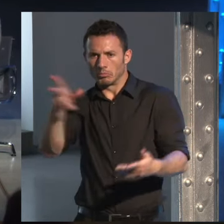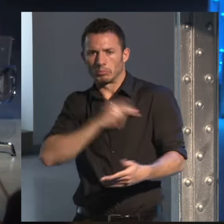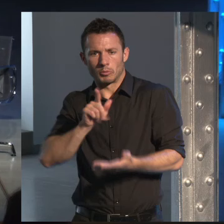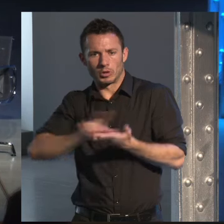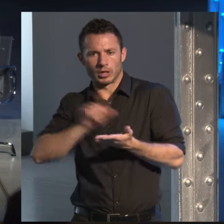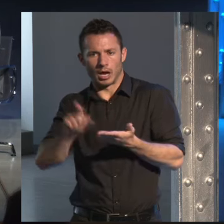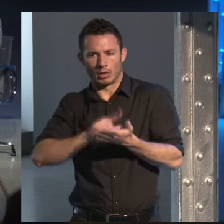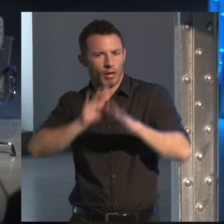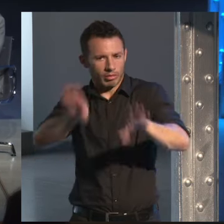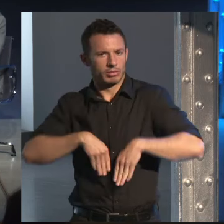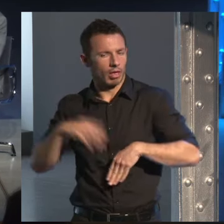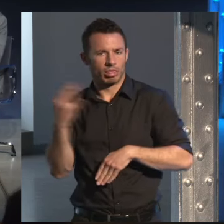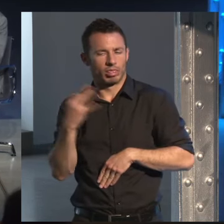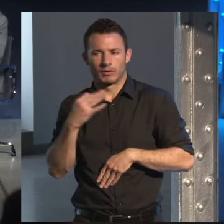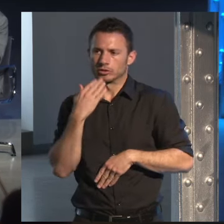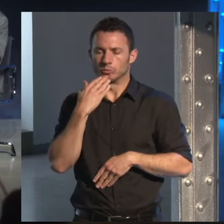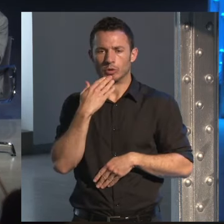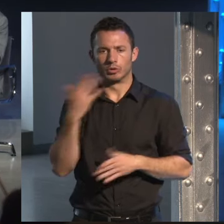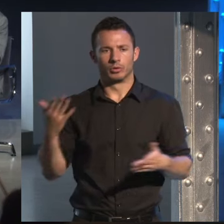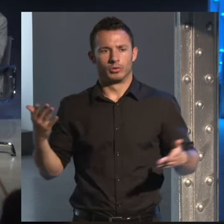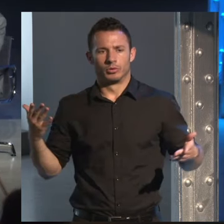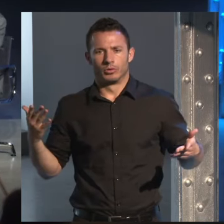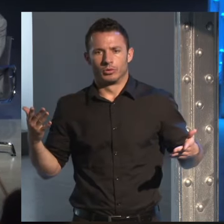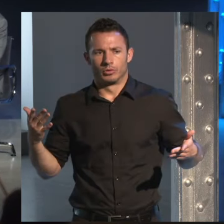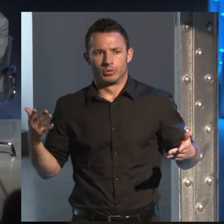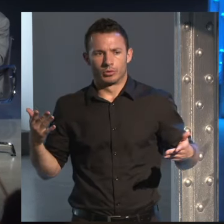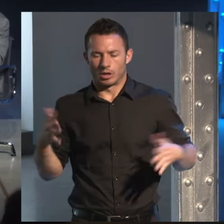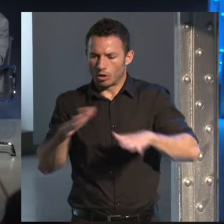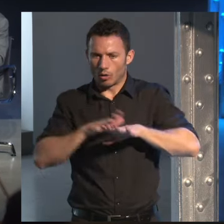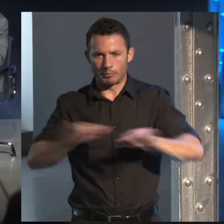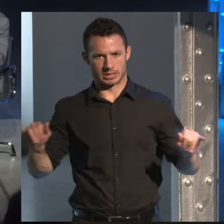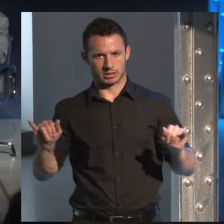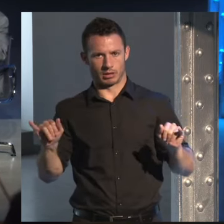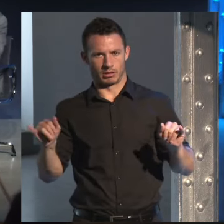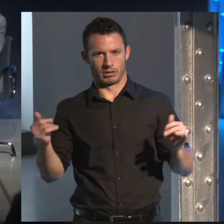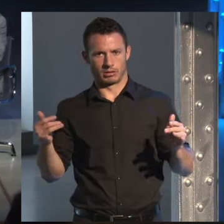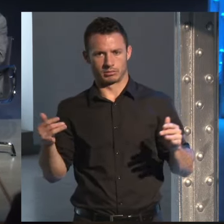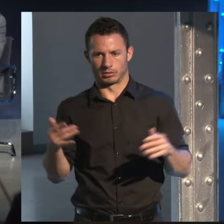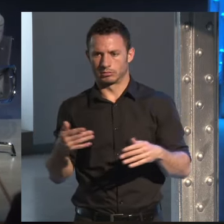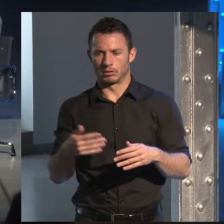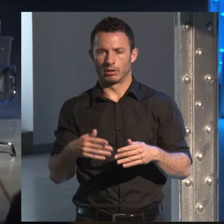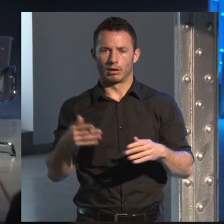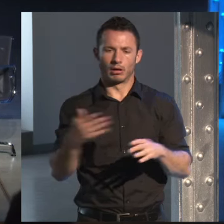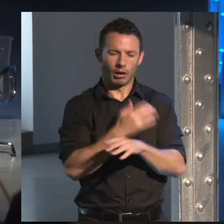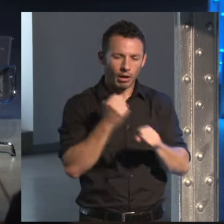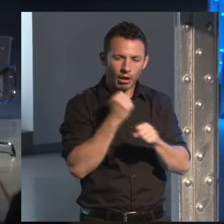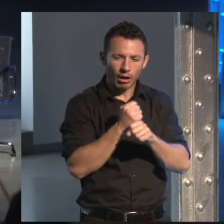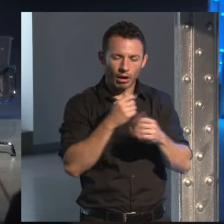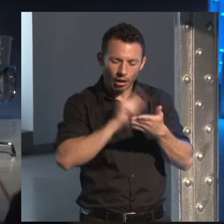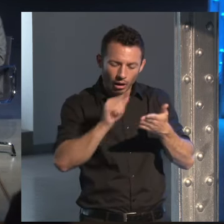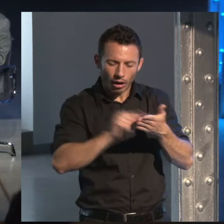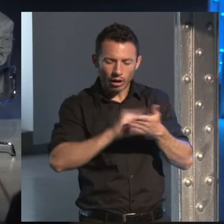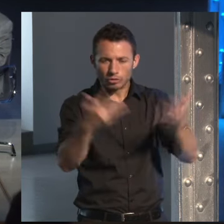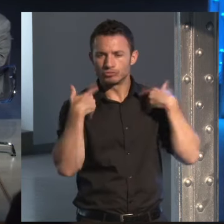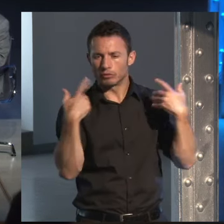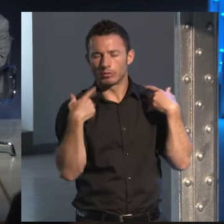uno debe aceptar como algo que compensa todo ese otro sufrimiento de no saber quién mató a quién